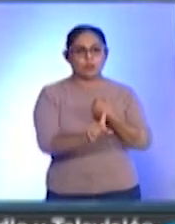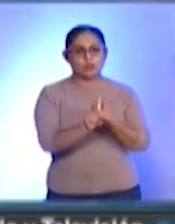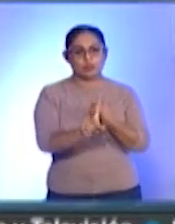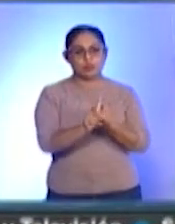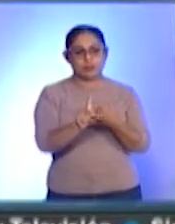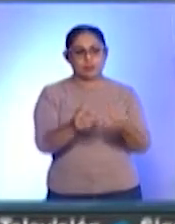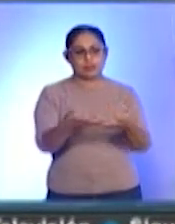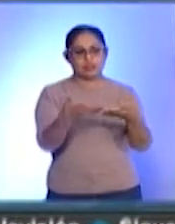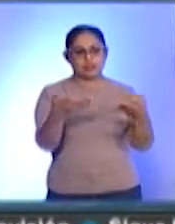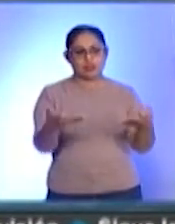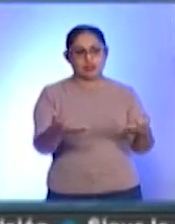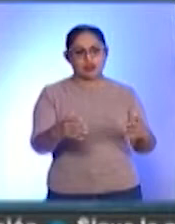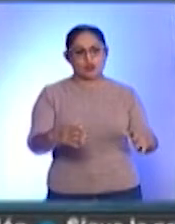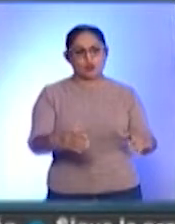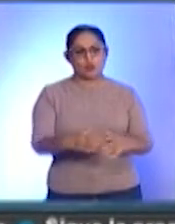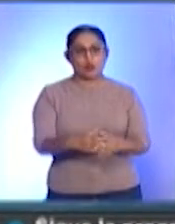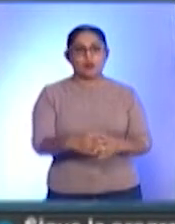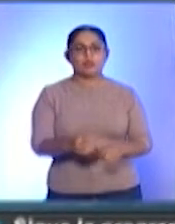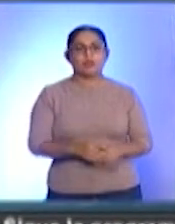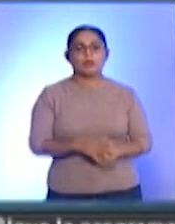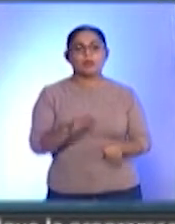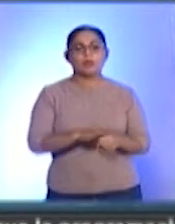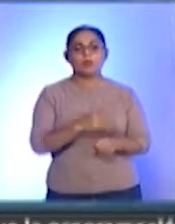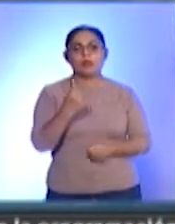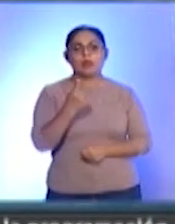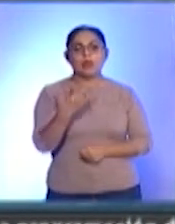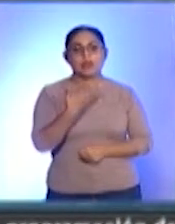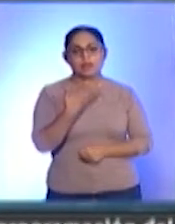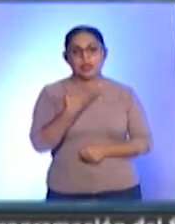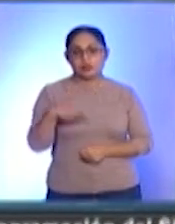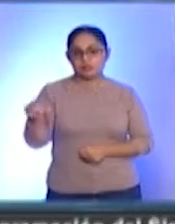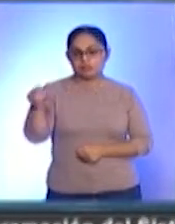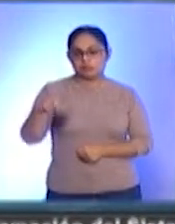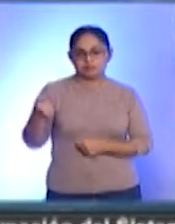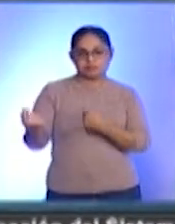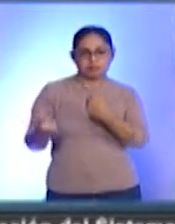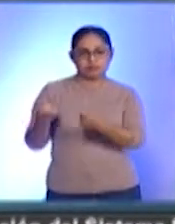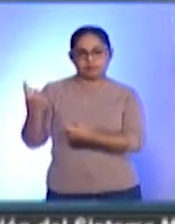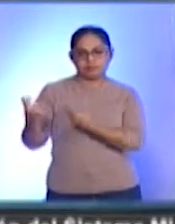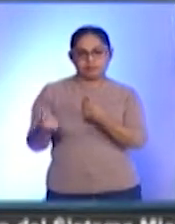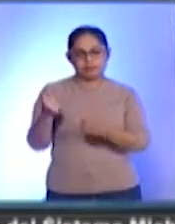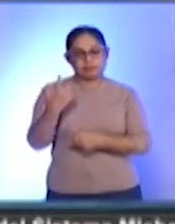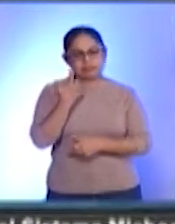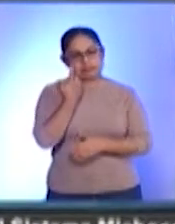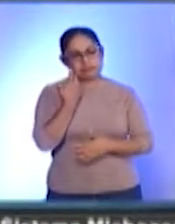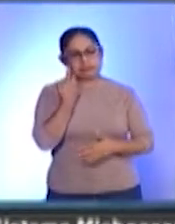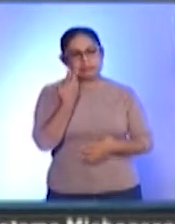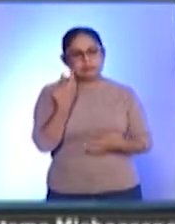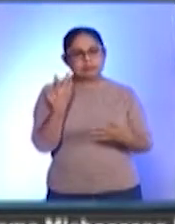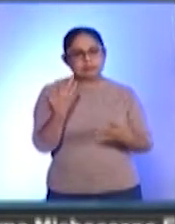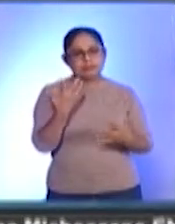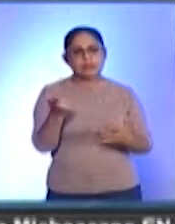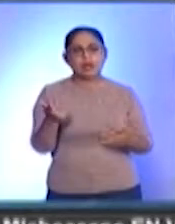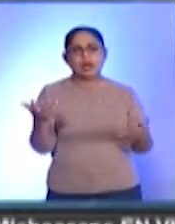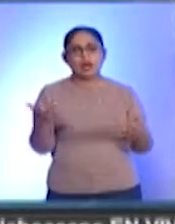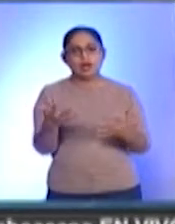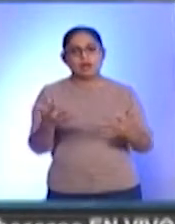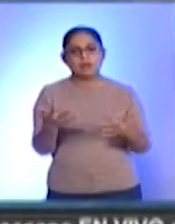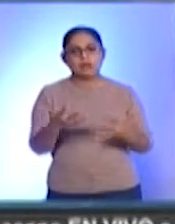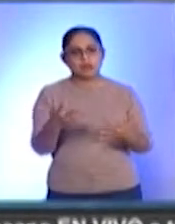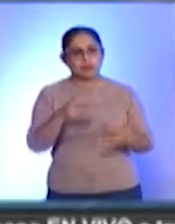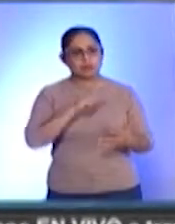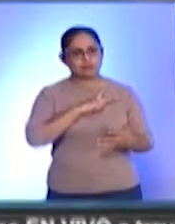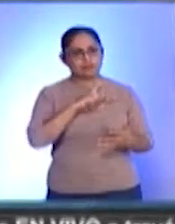comunidad porque hay inmobiliarias que han estado, que han intentado hacerse de parte del